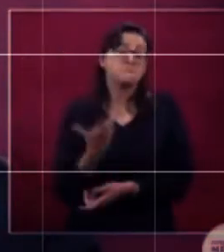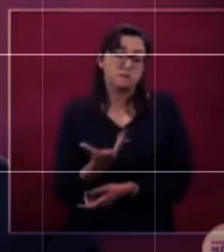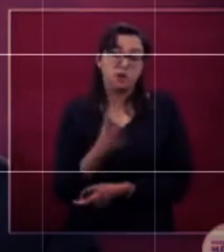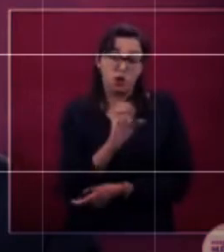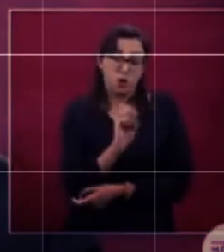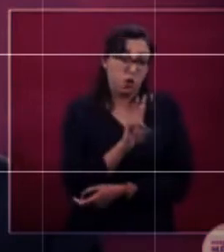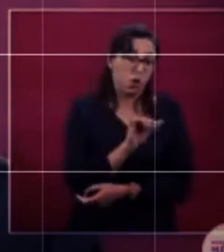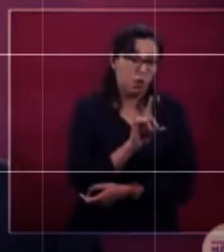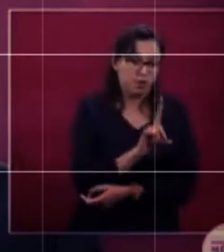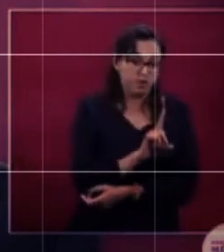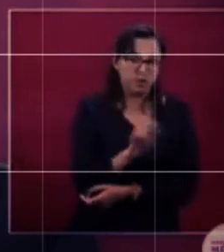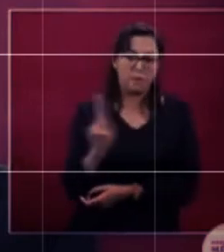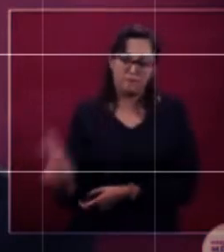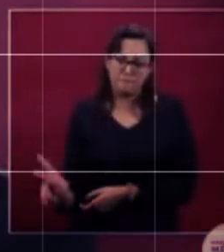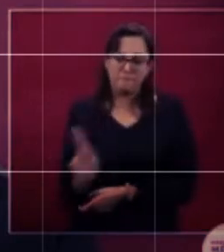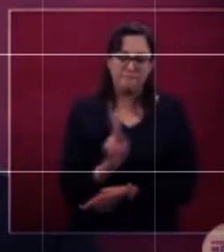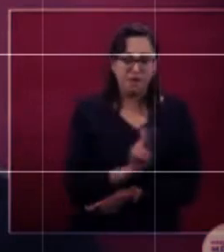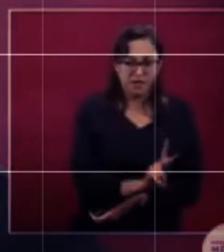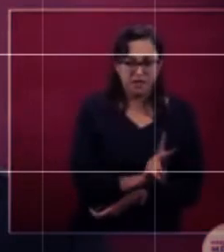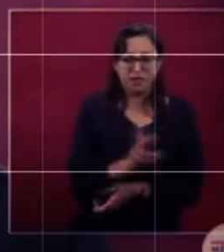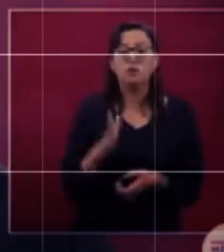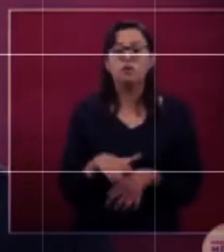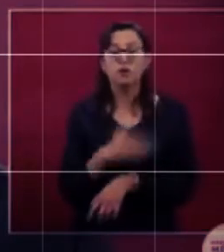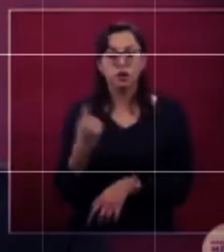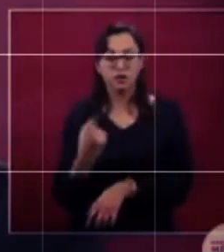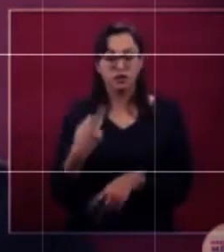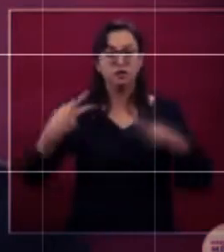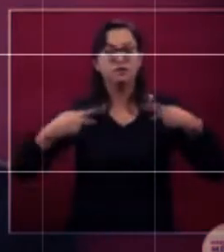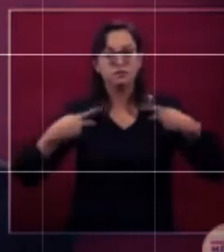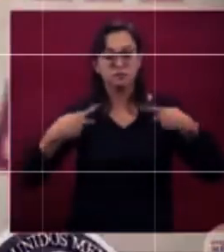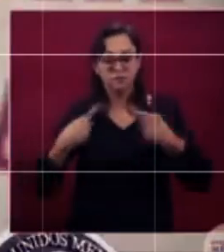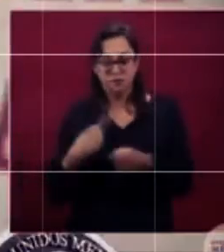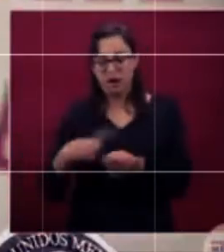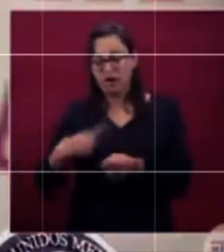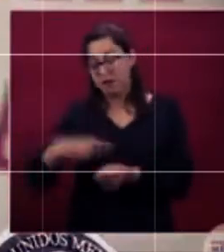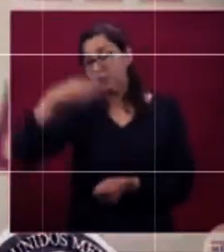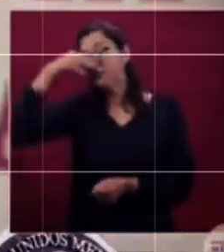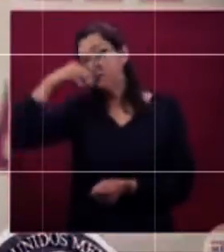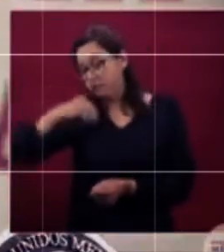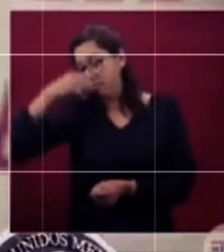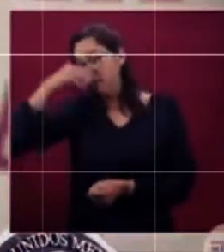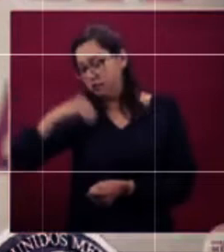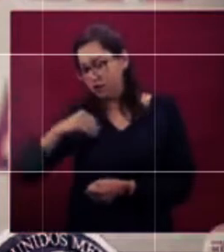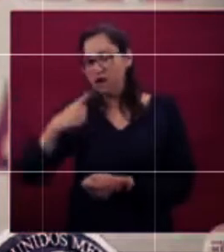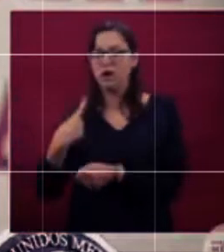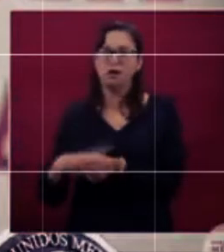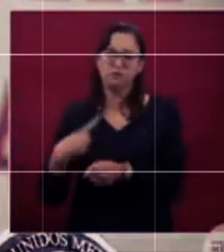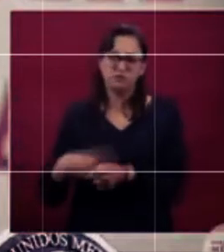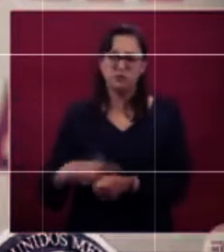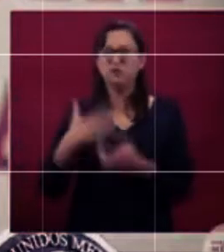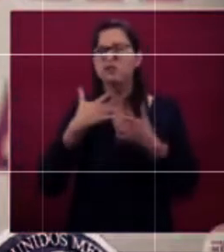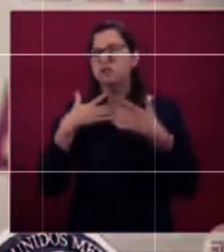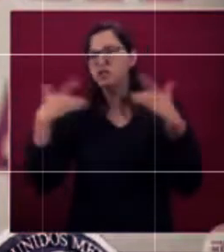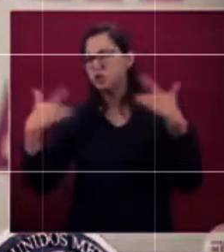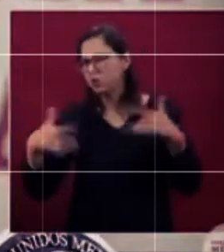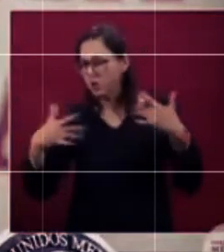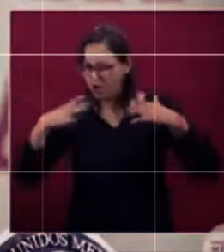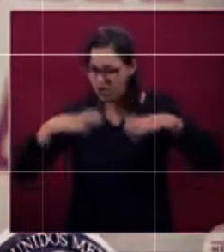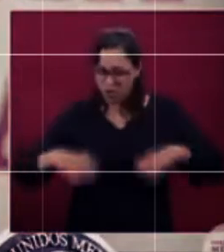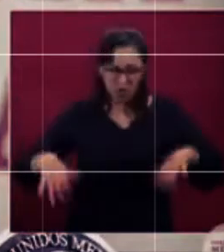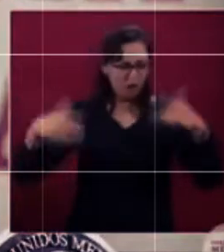-19. Presentan las personas fiebre, tos, dolor de garganta, dolor de cuerpo, músculos,